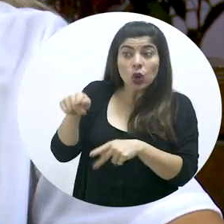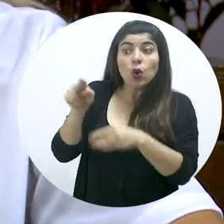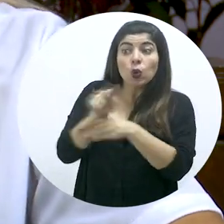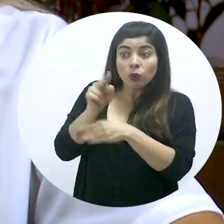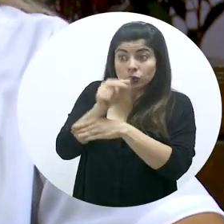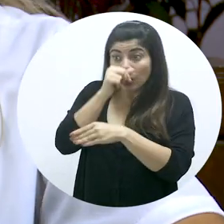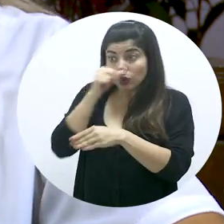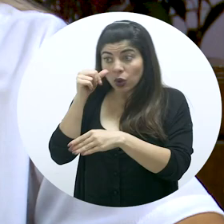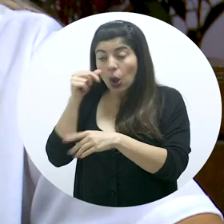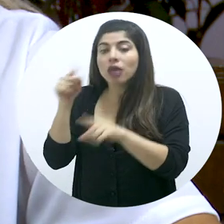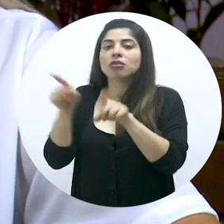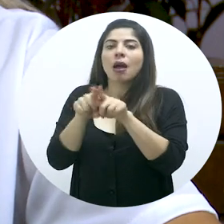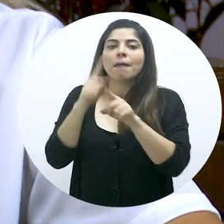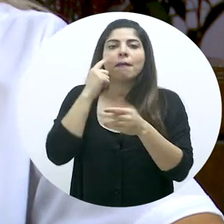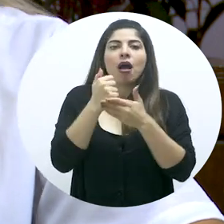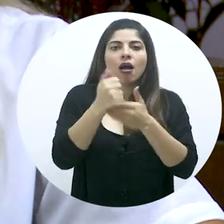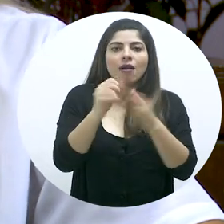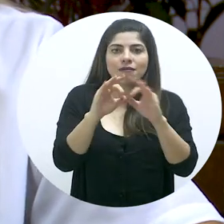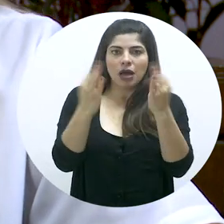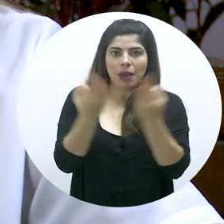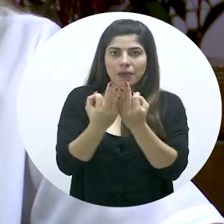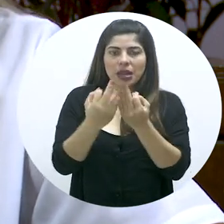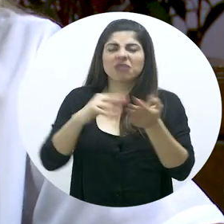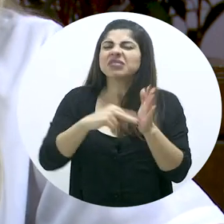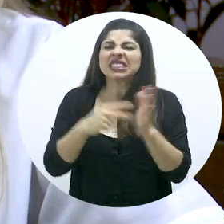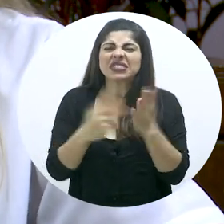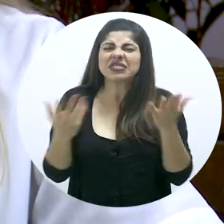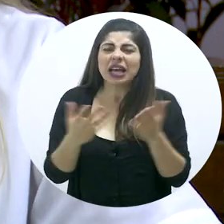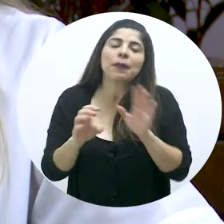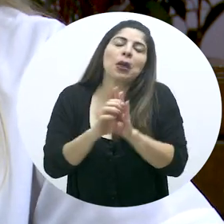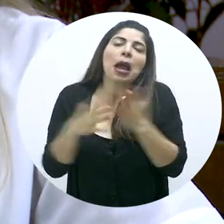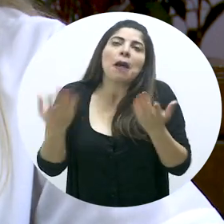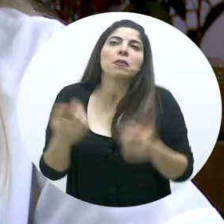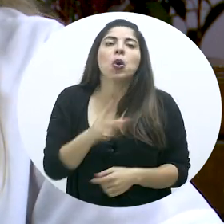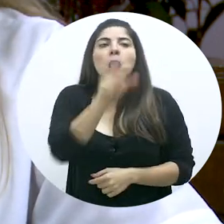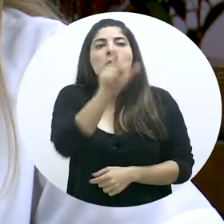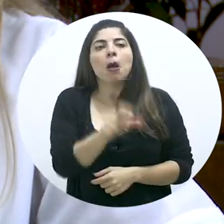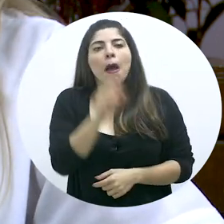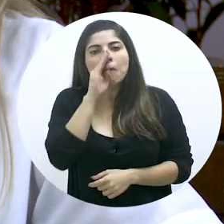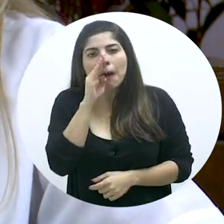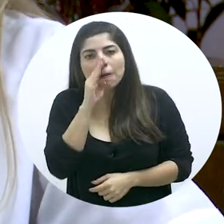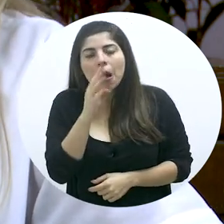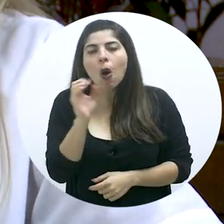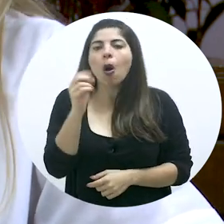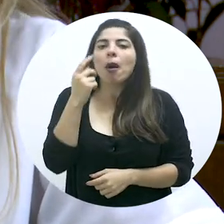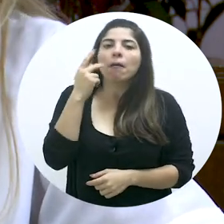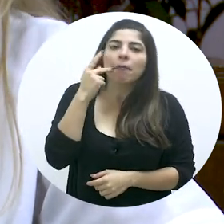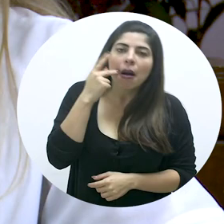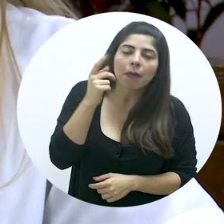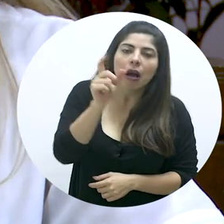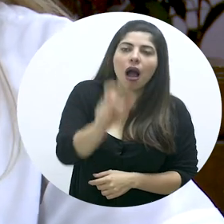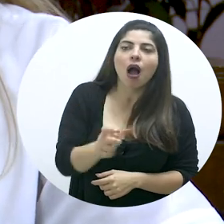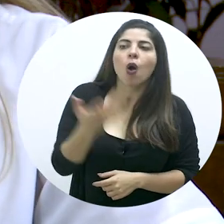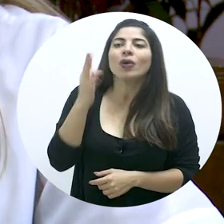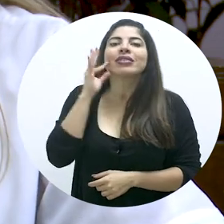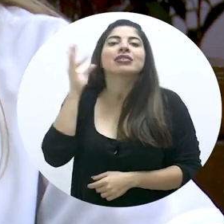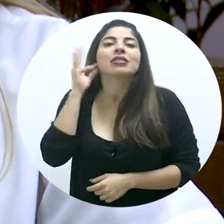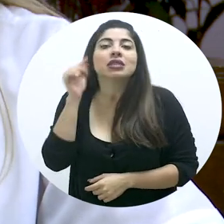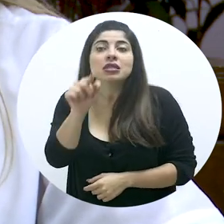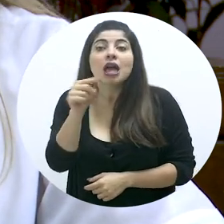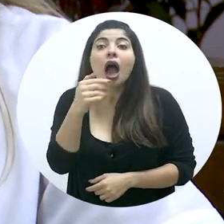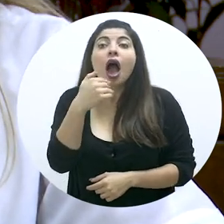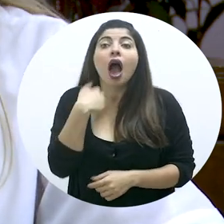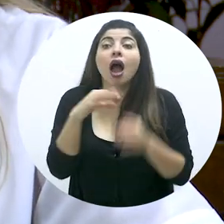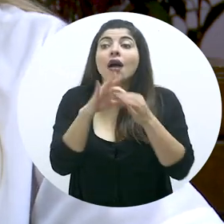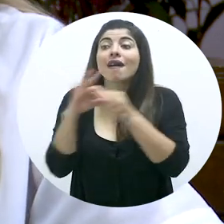de sustancia como para sus familias. ¿A qué me refiero con esto? Si tal vez hay una madre de familia, un padre, una tía que